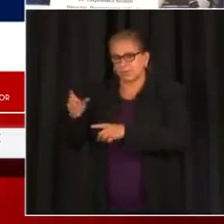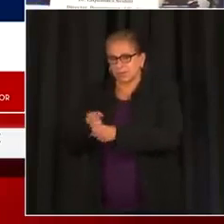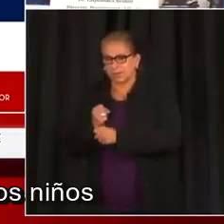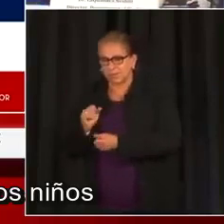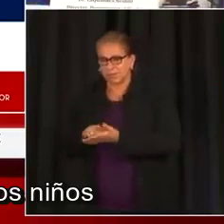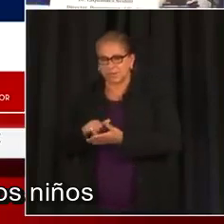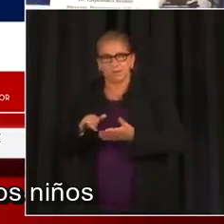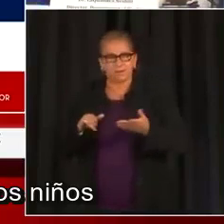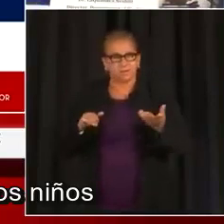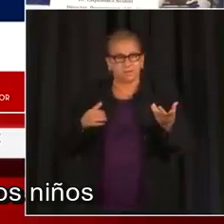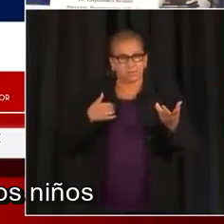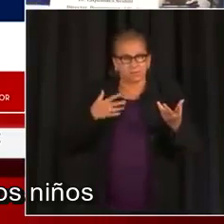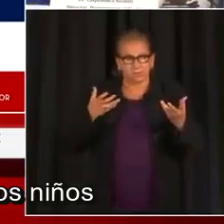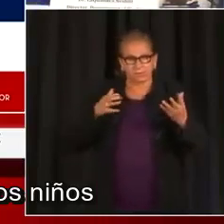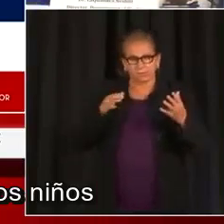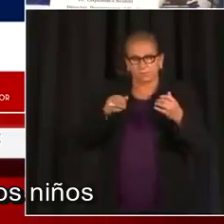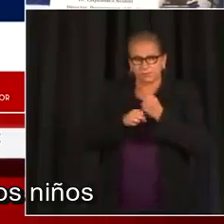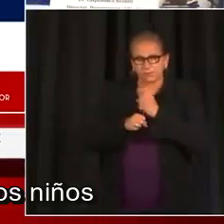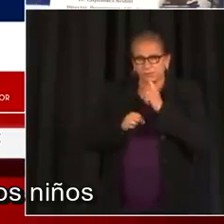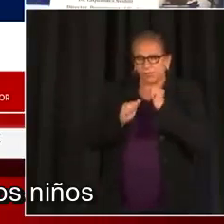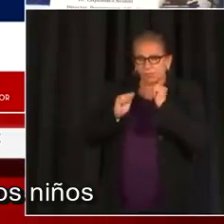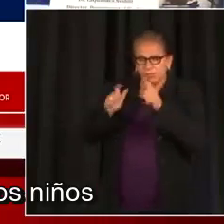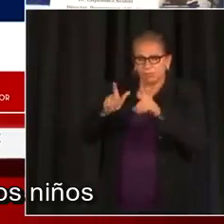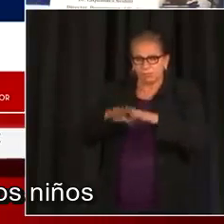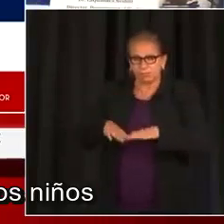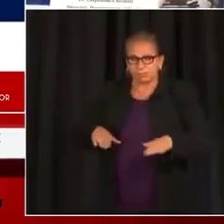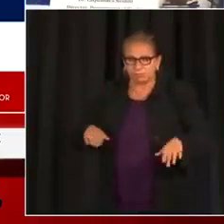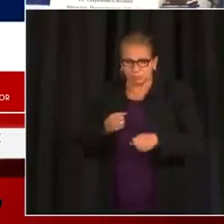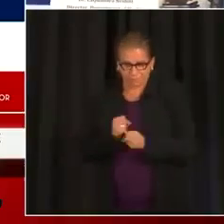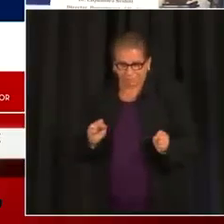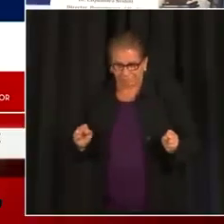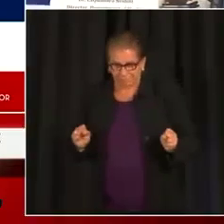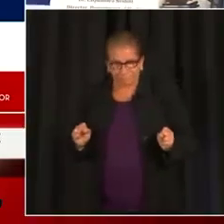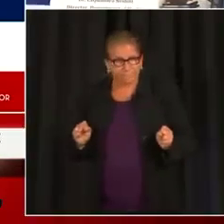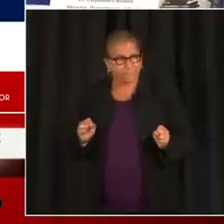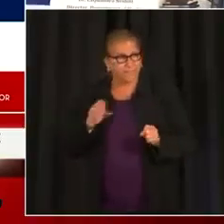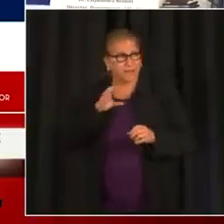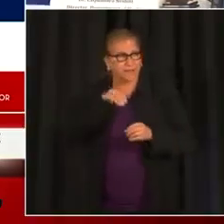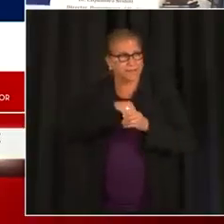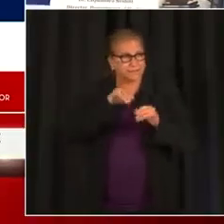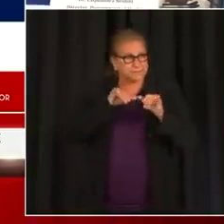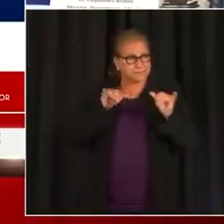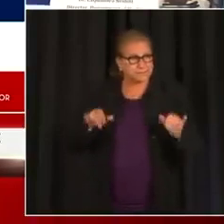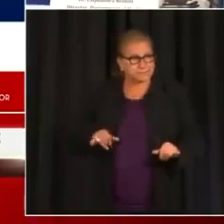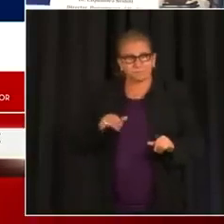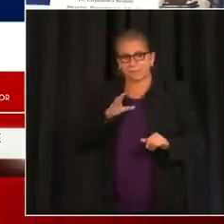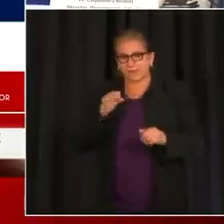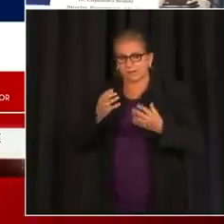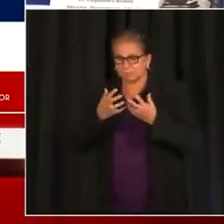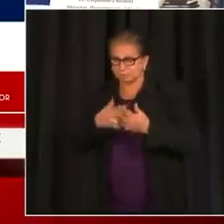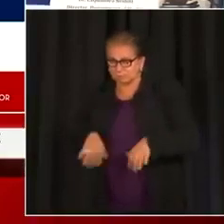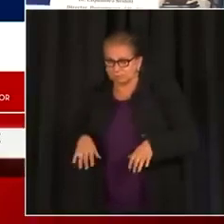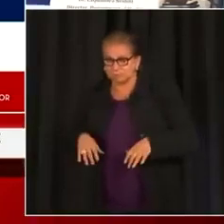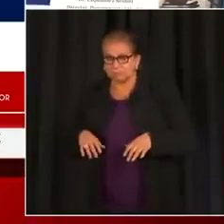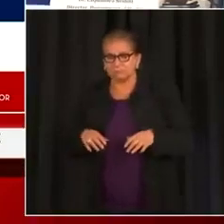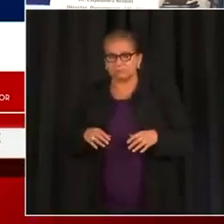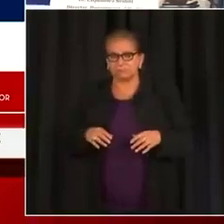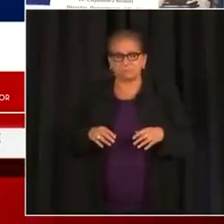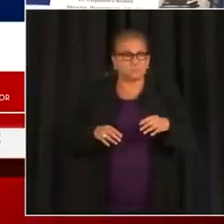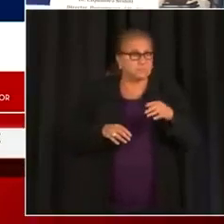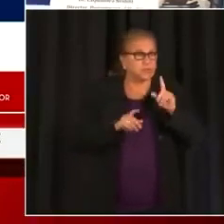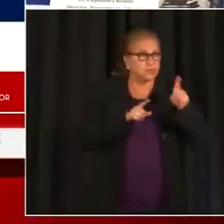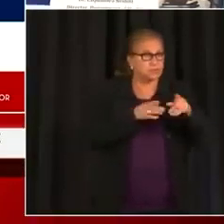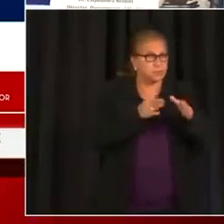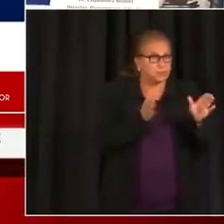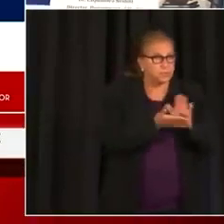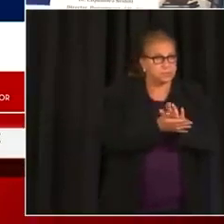yendo. Para que esto funcione y para asegurarnos de que todos los niños que estén en nuestro sistema escolar, ya sea público o privado en una